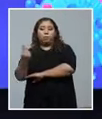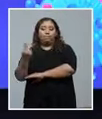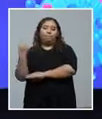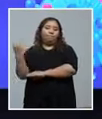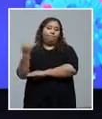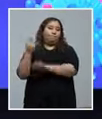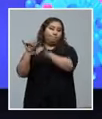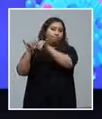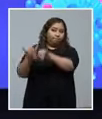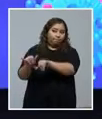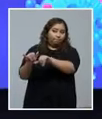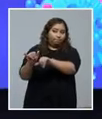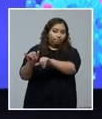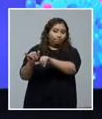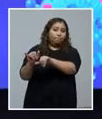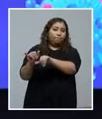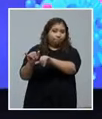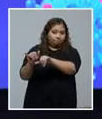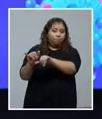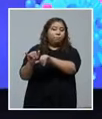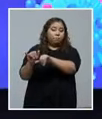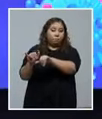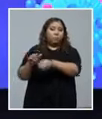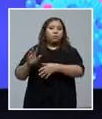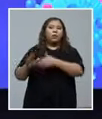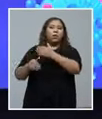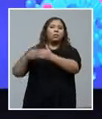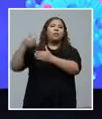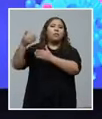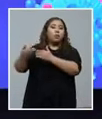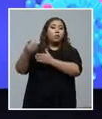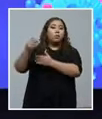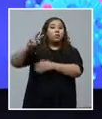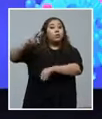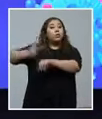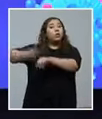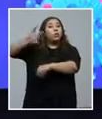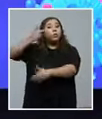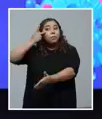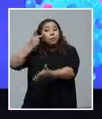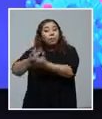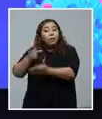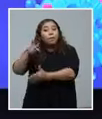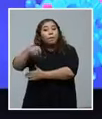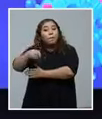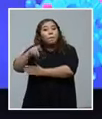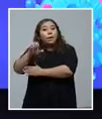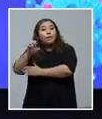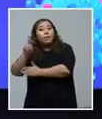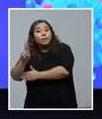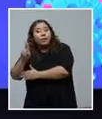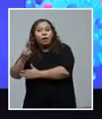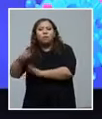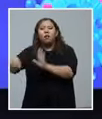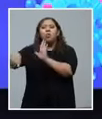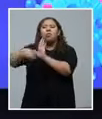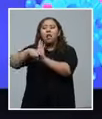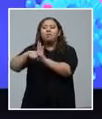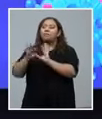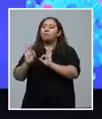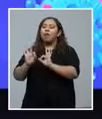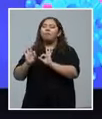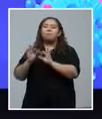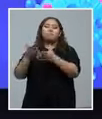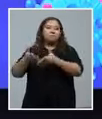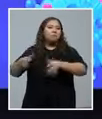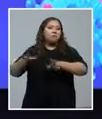Se les realice la segunda prueba de PCR y salga negativa. Mientras tanto, tienen ellos y los contactos que están en